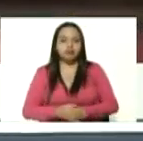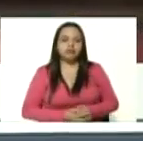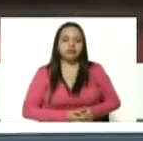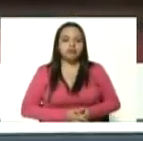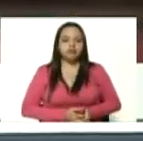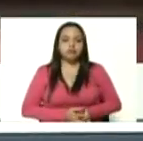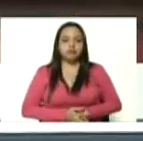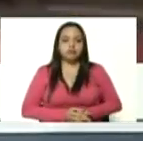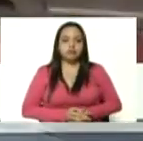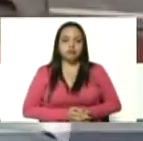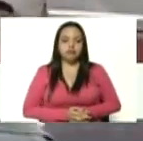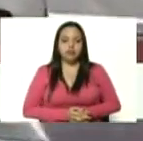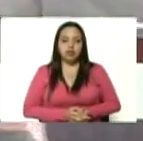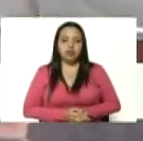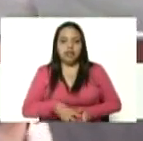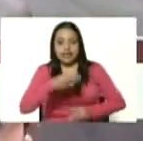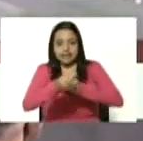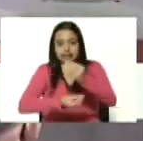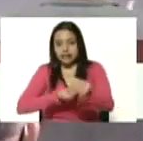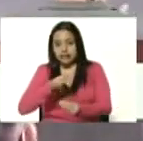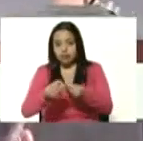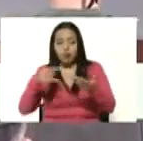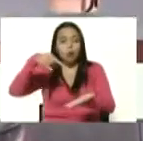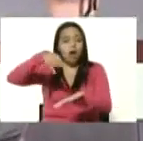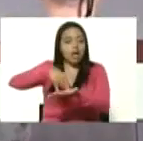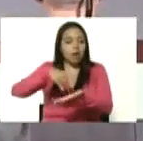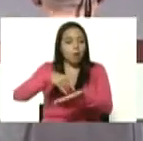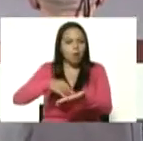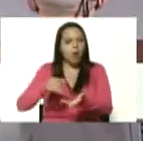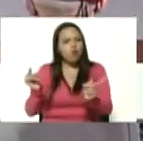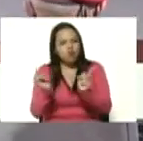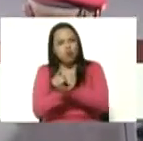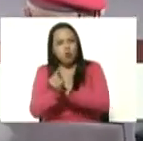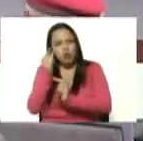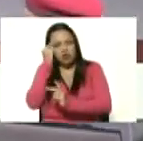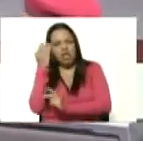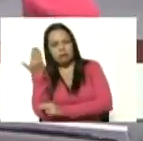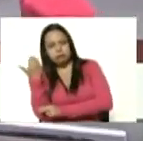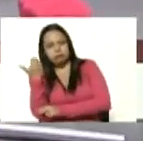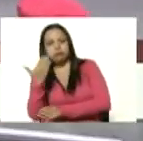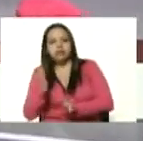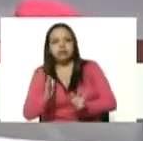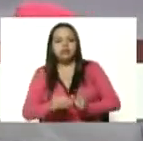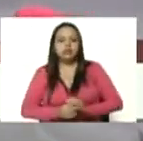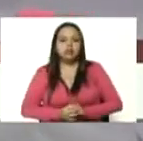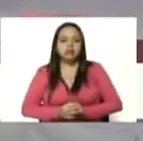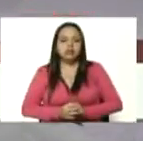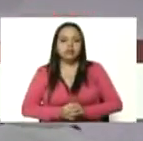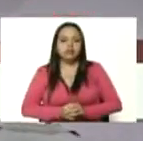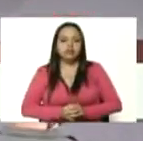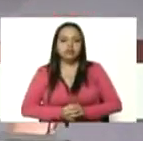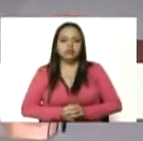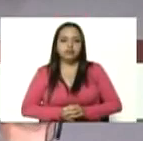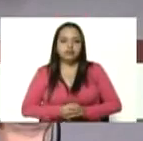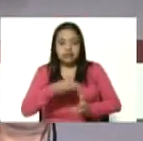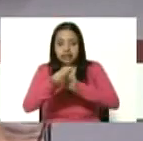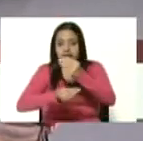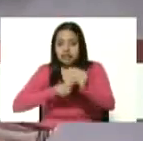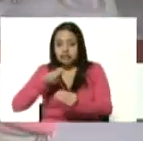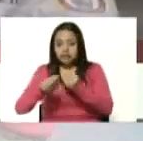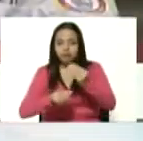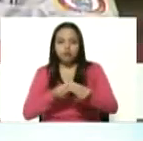hicimos recientemente en Carabobo con el capitán Juan Carlos Otaiza hicimos